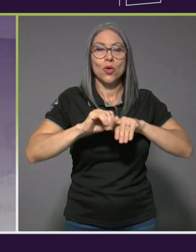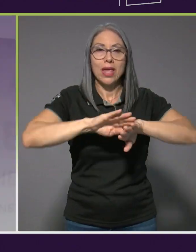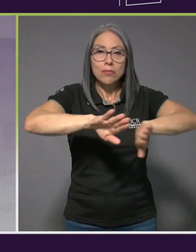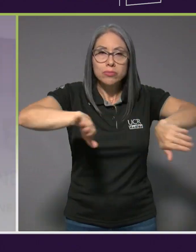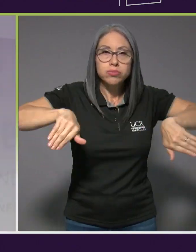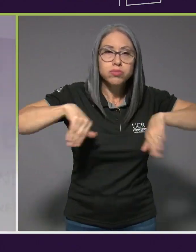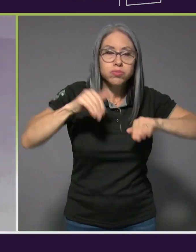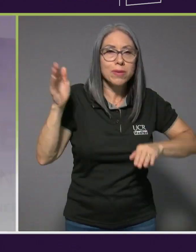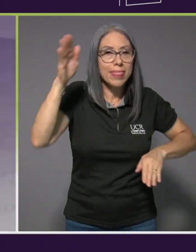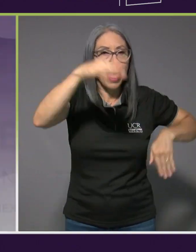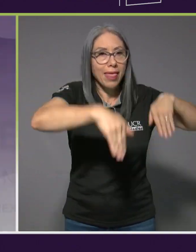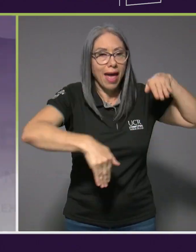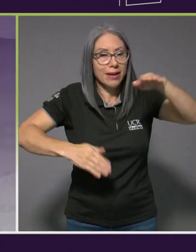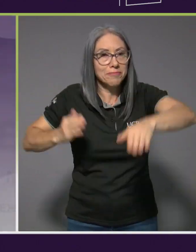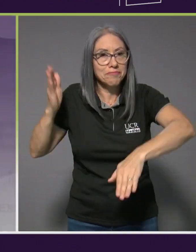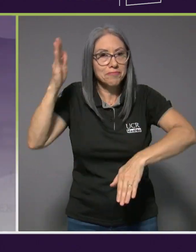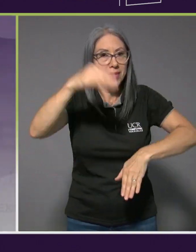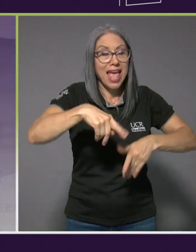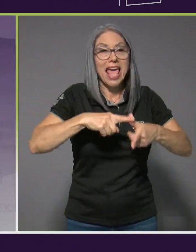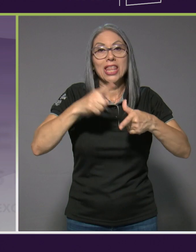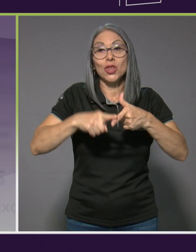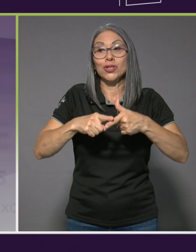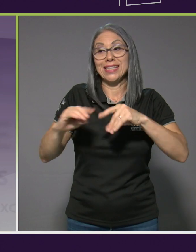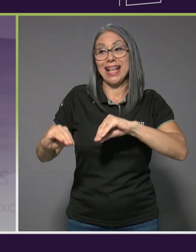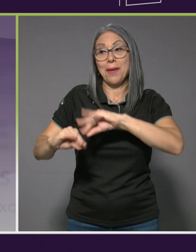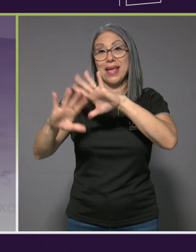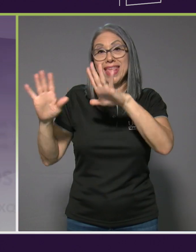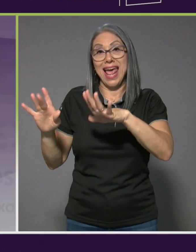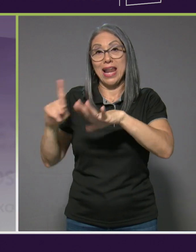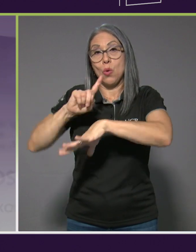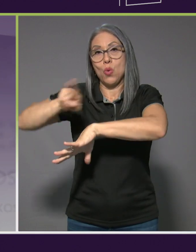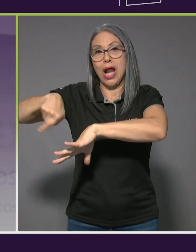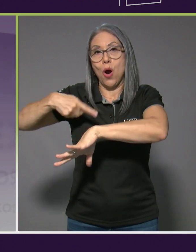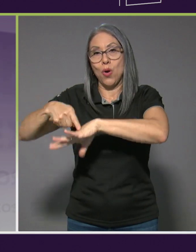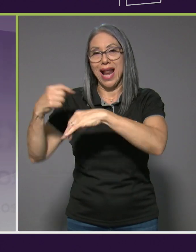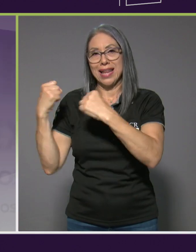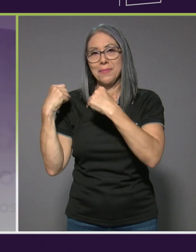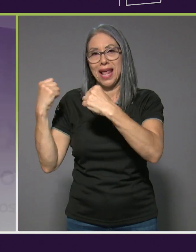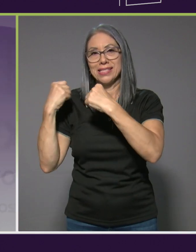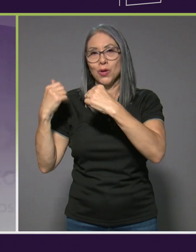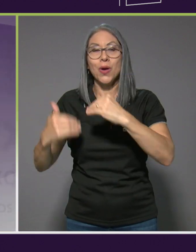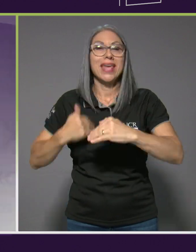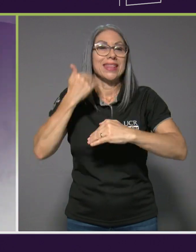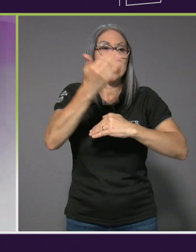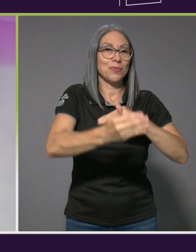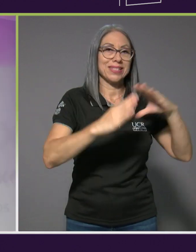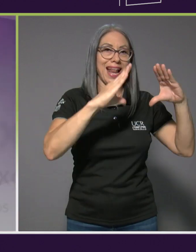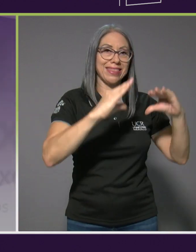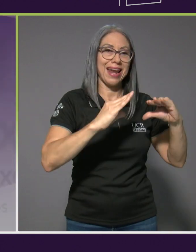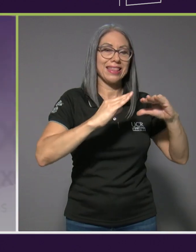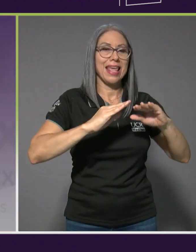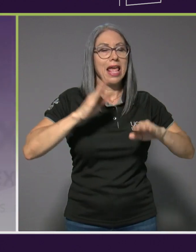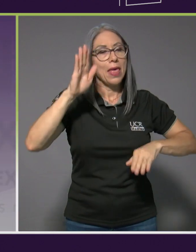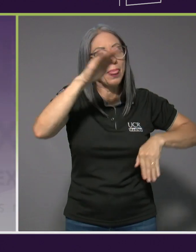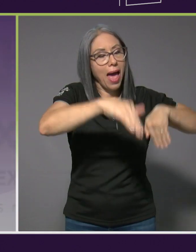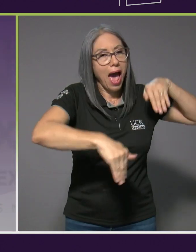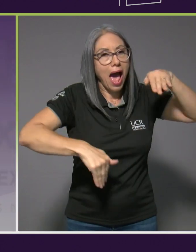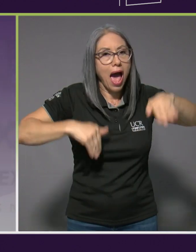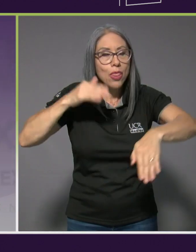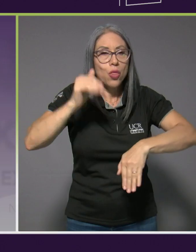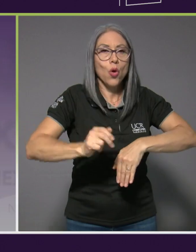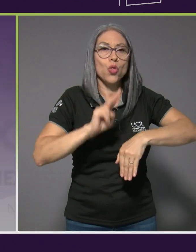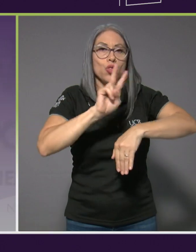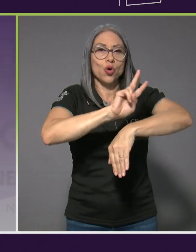en las mañanas voy al gimnasio una hora y después en las tardes nado dos horas. Entonces en